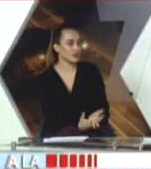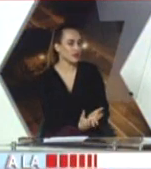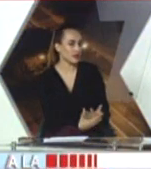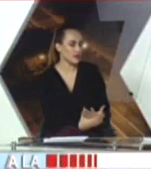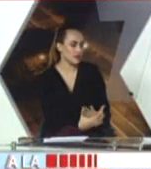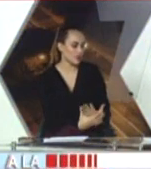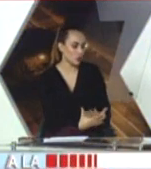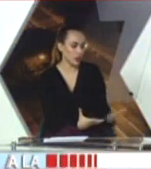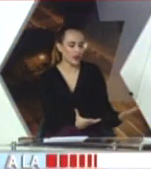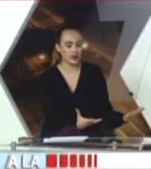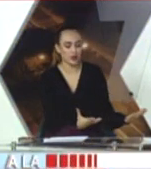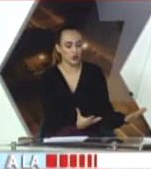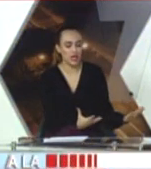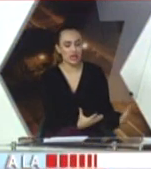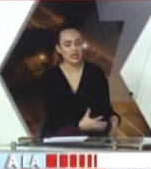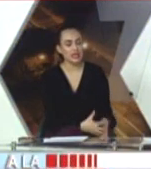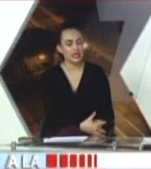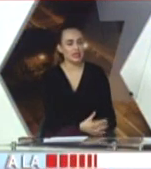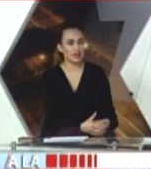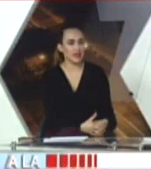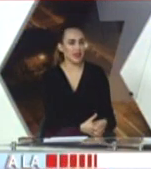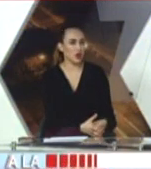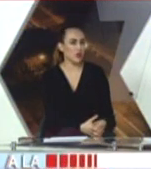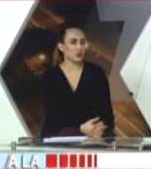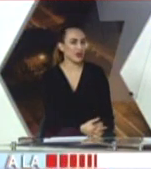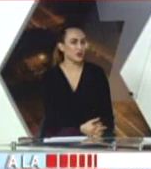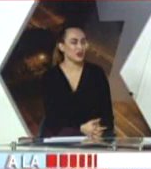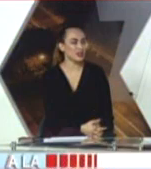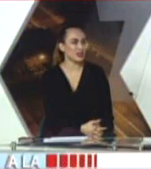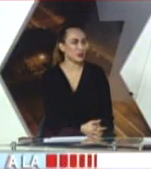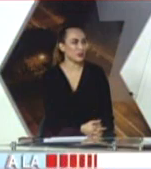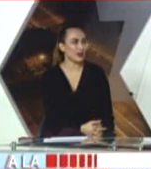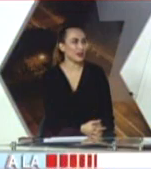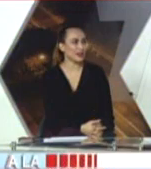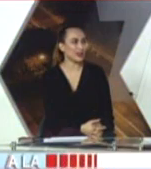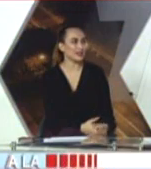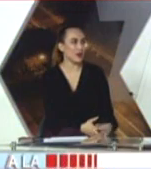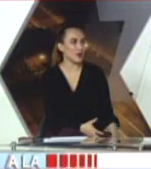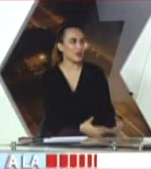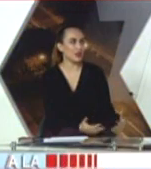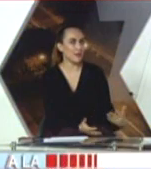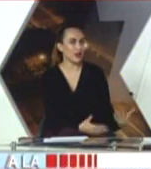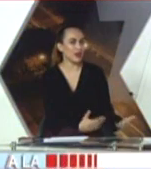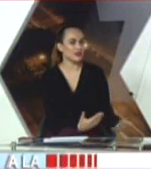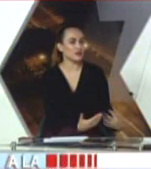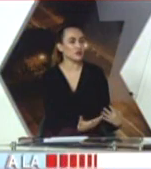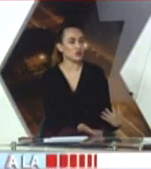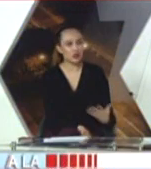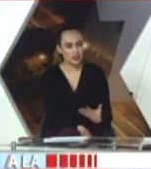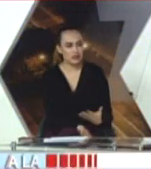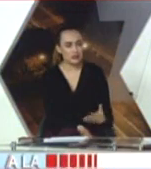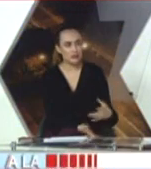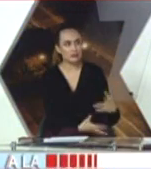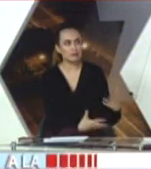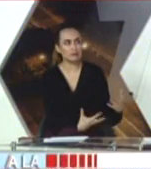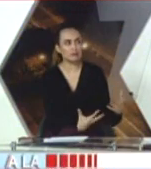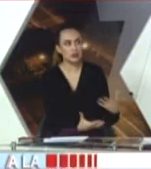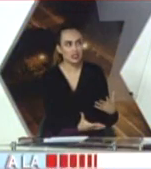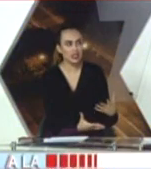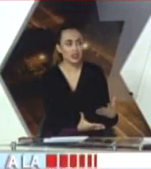no se va a tener ese toque de queda total, se vea como una autorización para realizar aunque sea pequeñas reuniones,